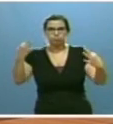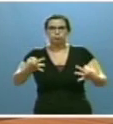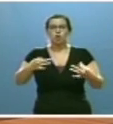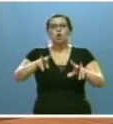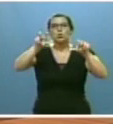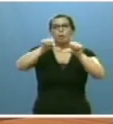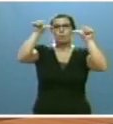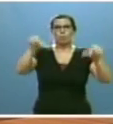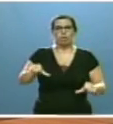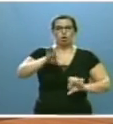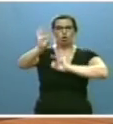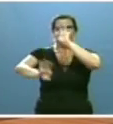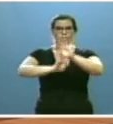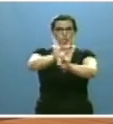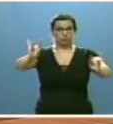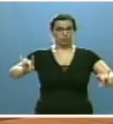ordenación del territorio.